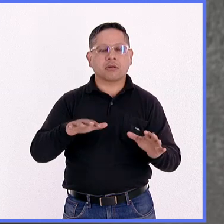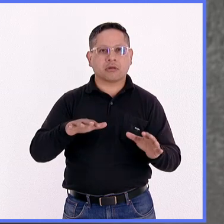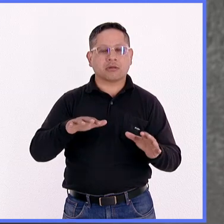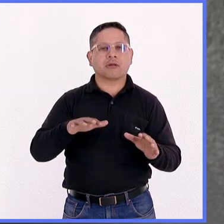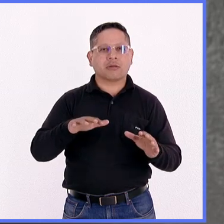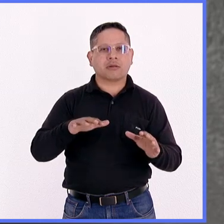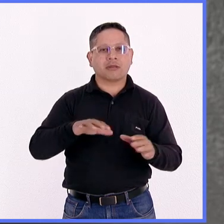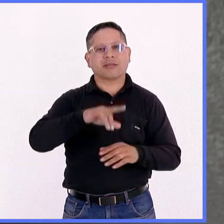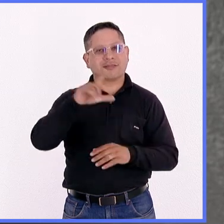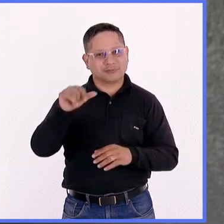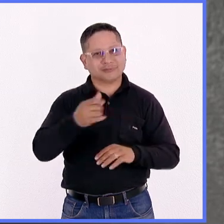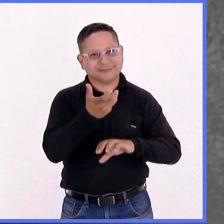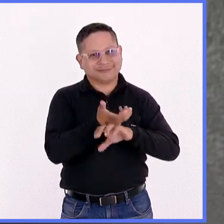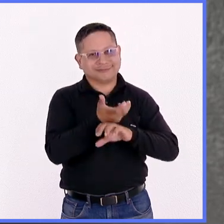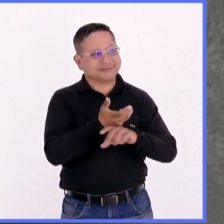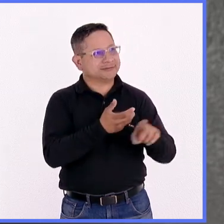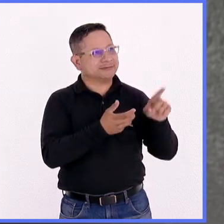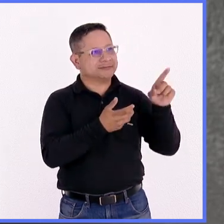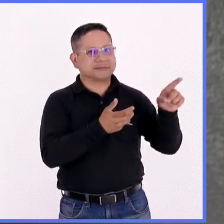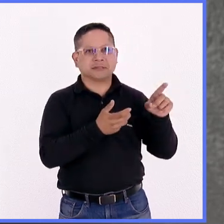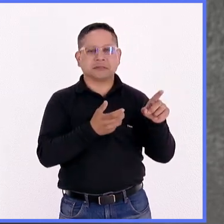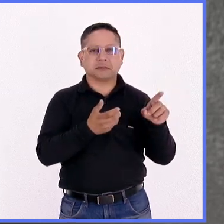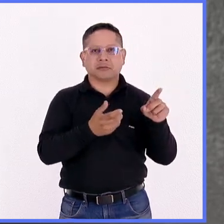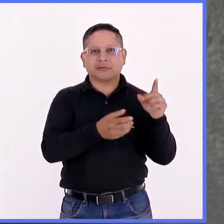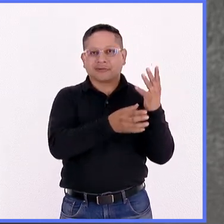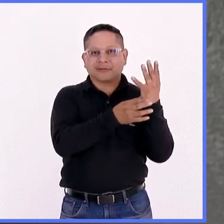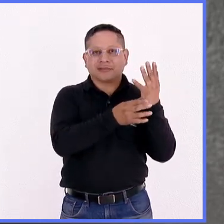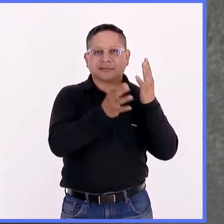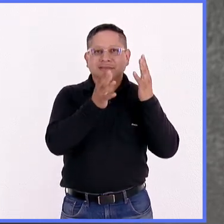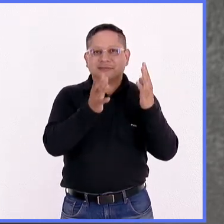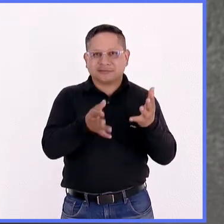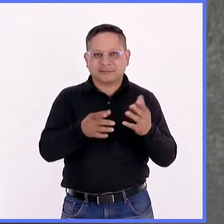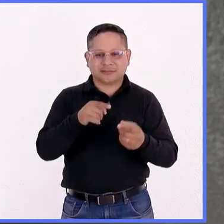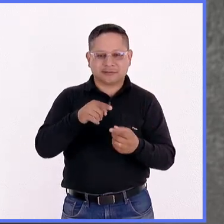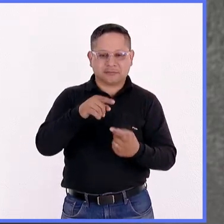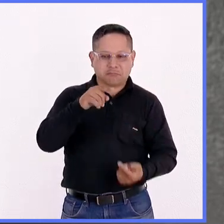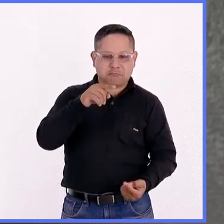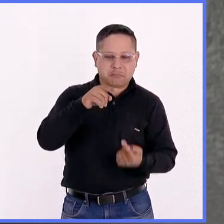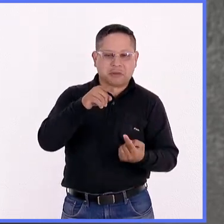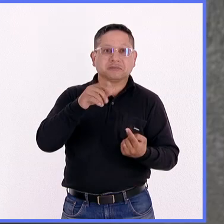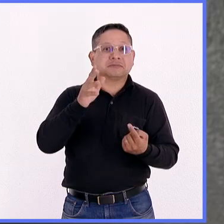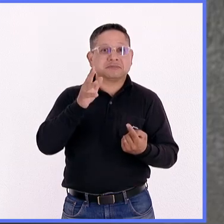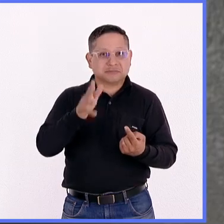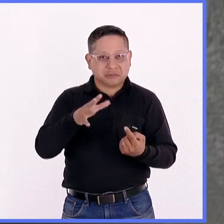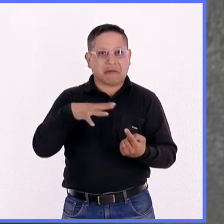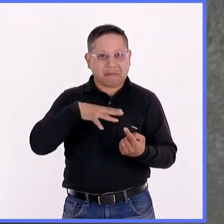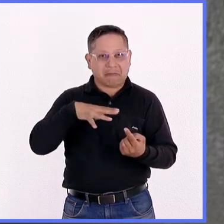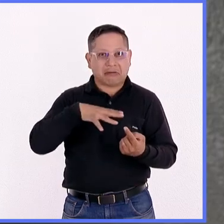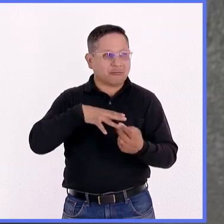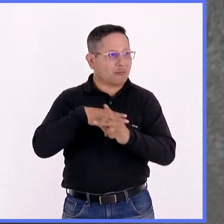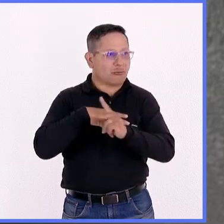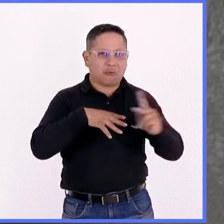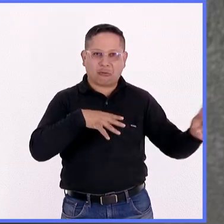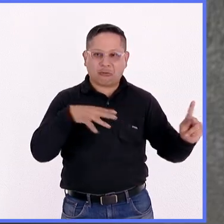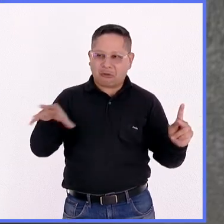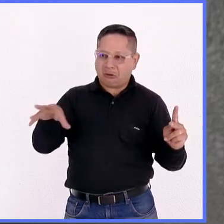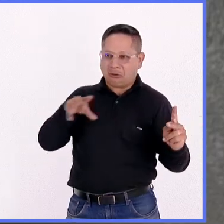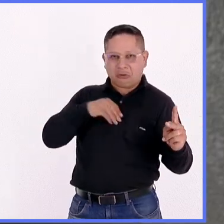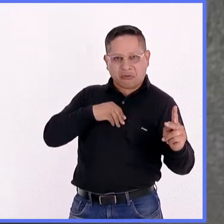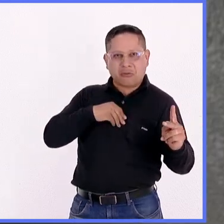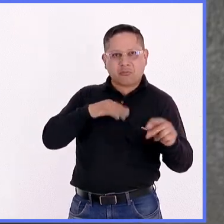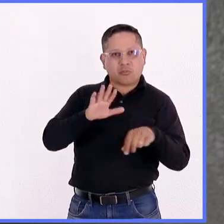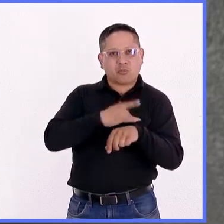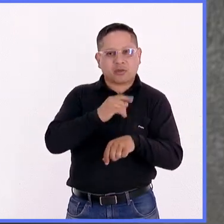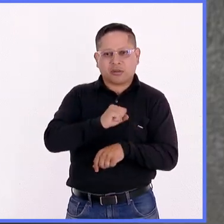en la convocatoria de Estados Unidos, dicen que ya el cohete tiene este orificio hecho para evitar el despliegue de